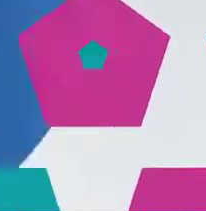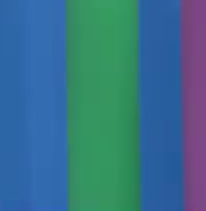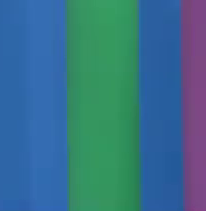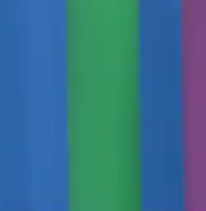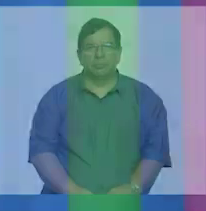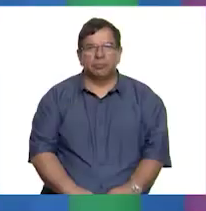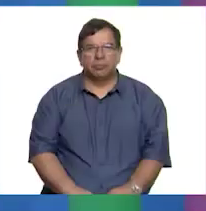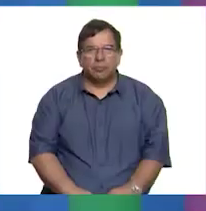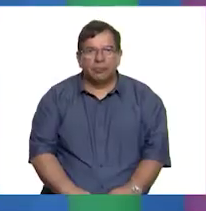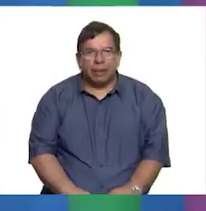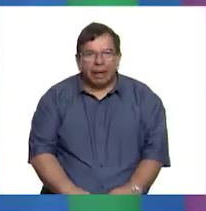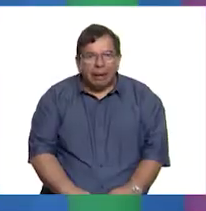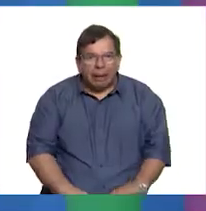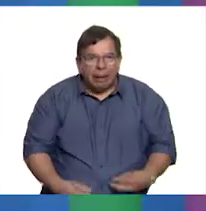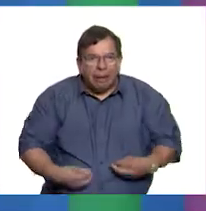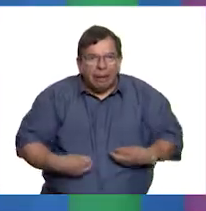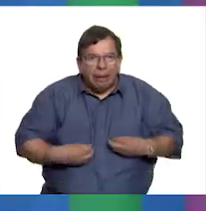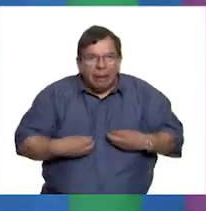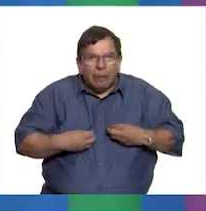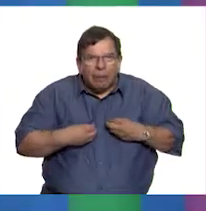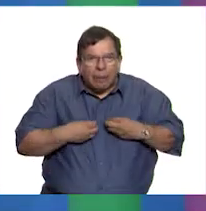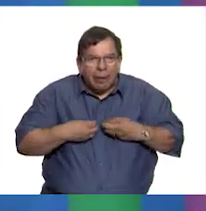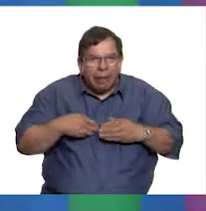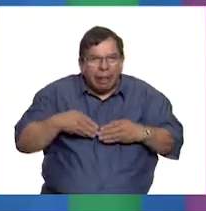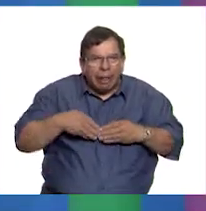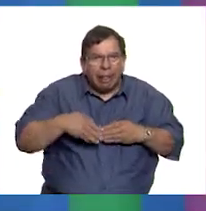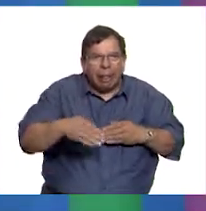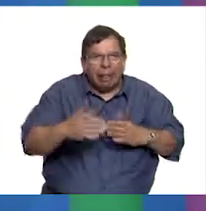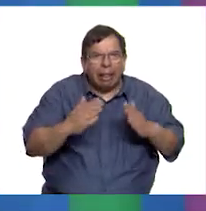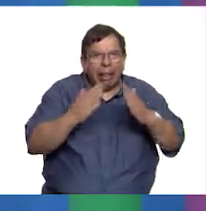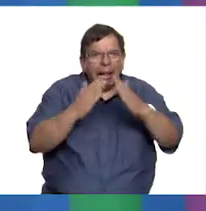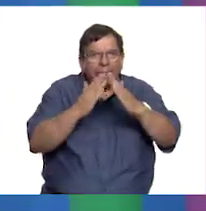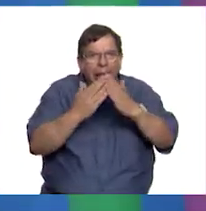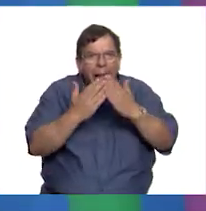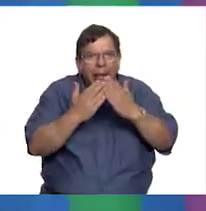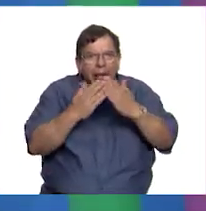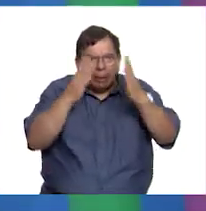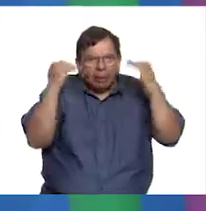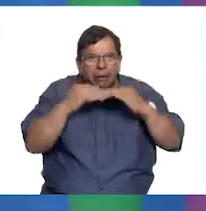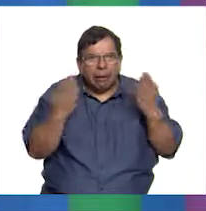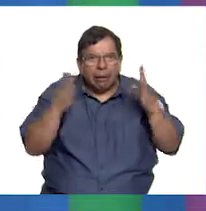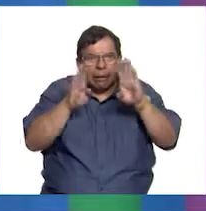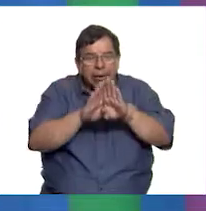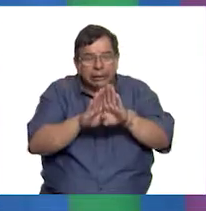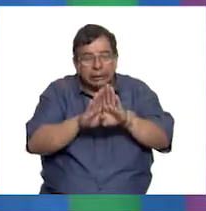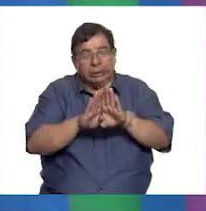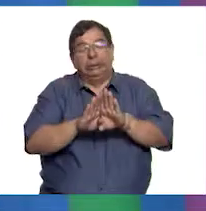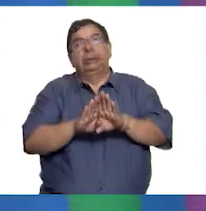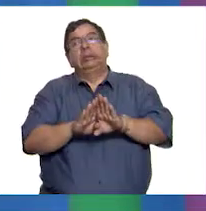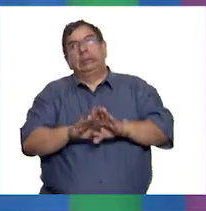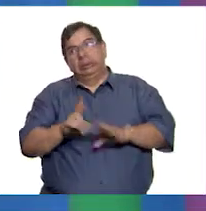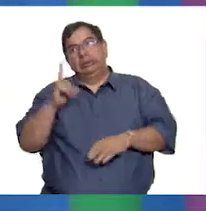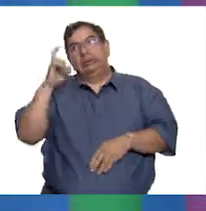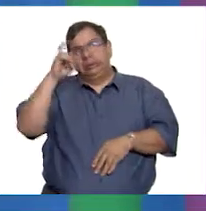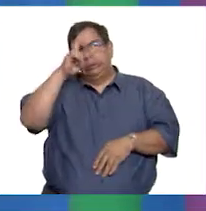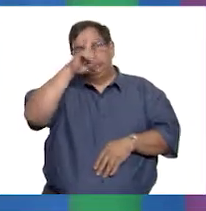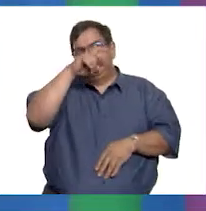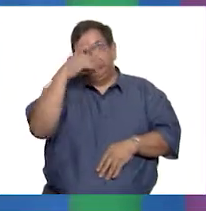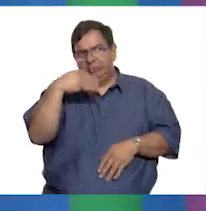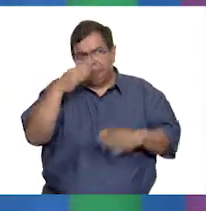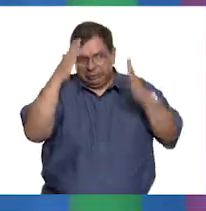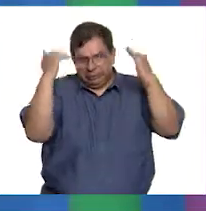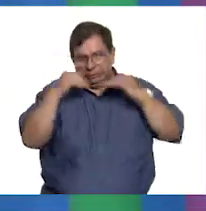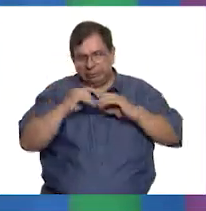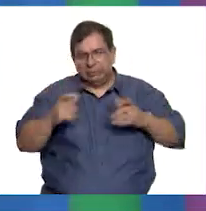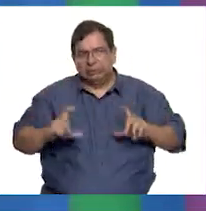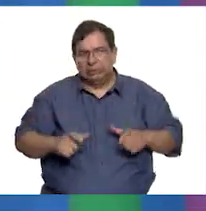Toda la vida encerrada en un convento... Sí, sin duda debía ser difícil, Sor Juana. Por cierto, ¿y dentro del